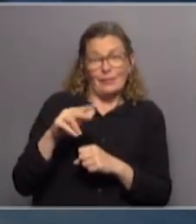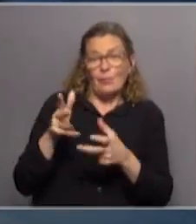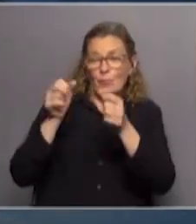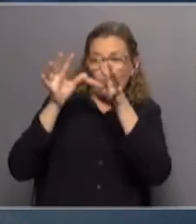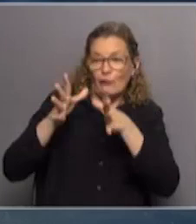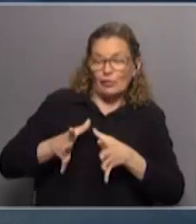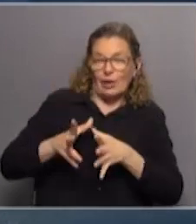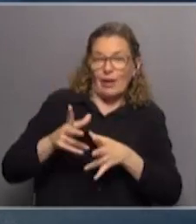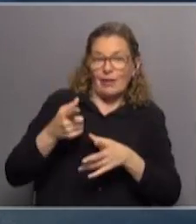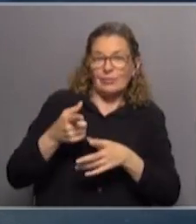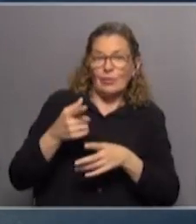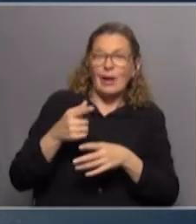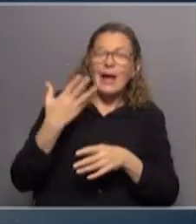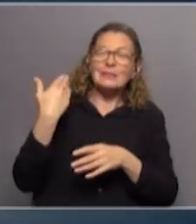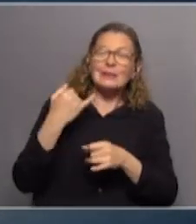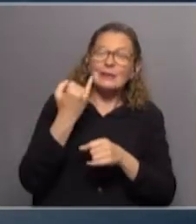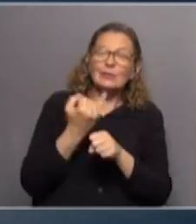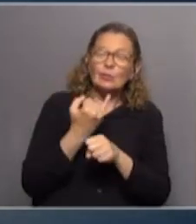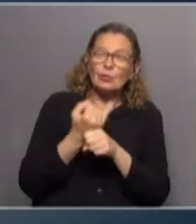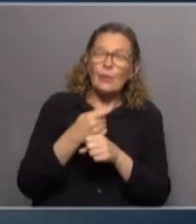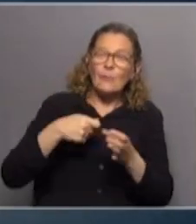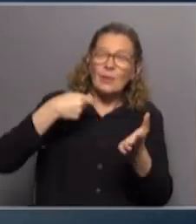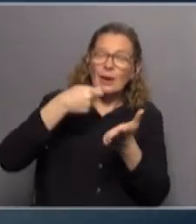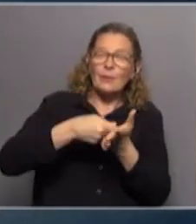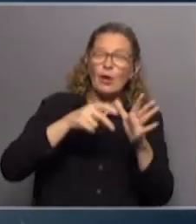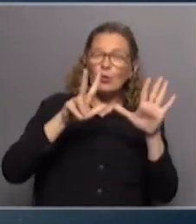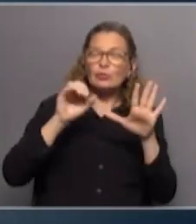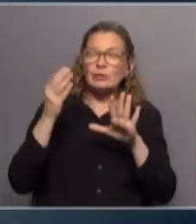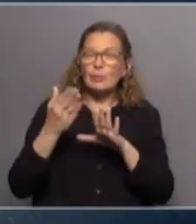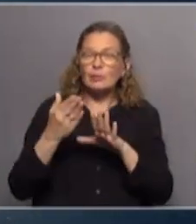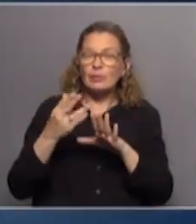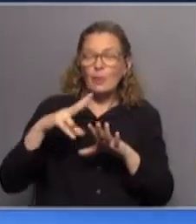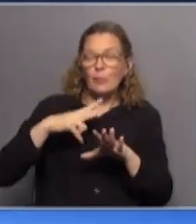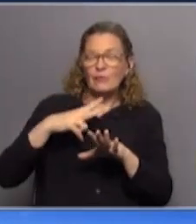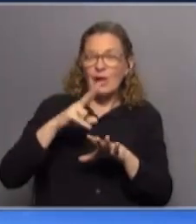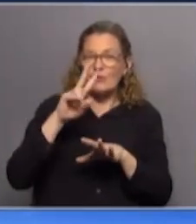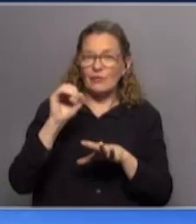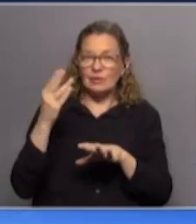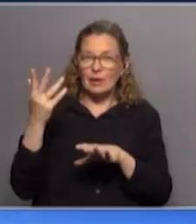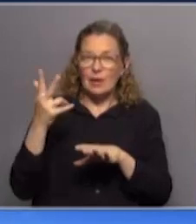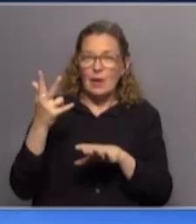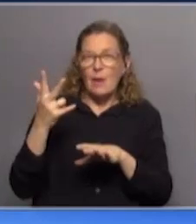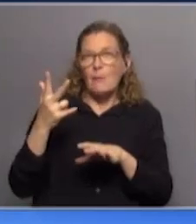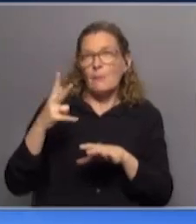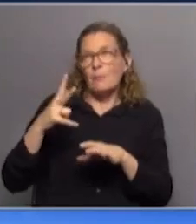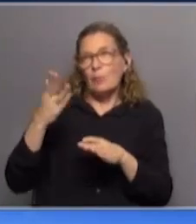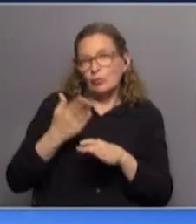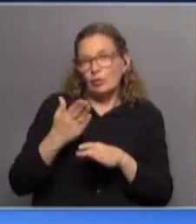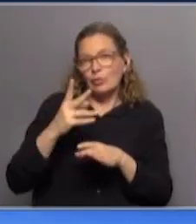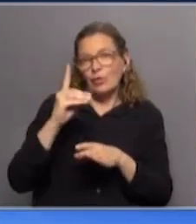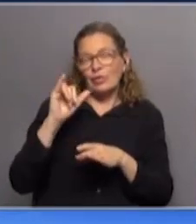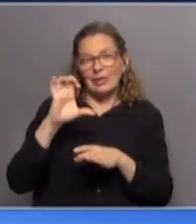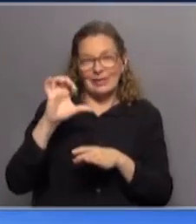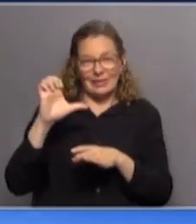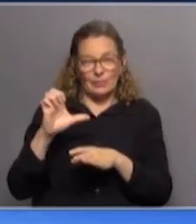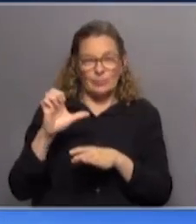una cosa era cuando las instituciones se financiaban 80% con cuotas privadas y 20% con dice o sea los fondos públicos